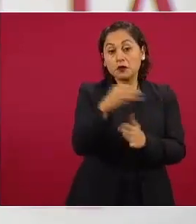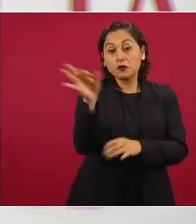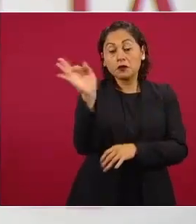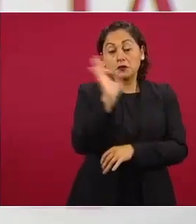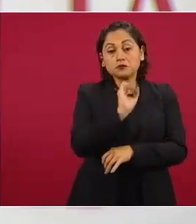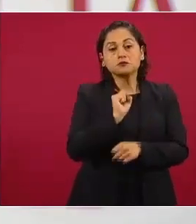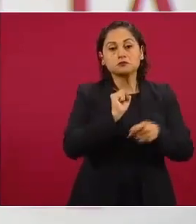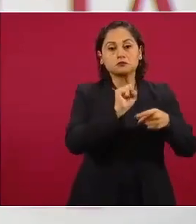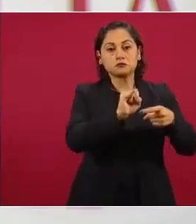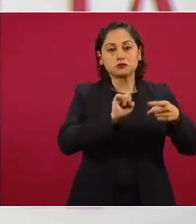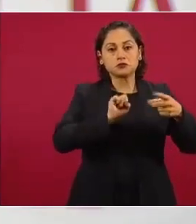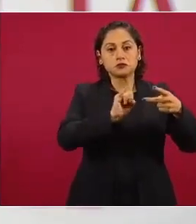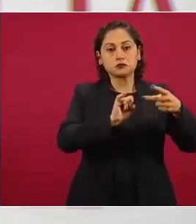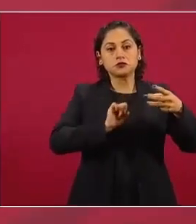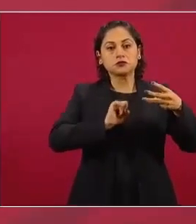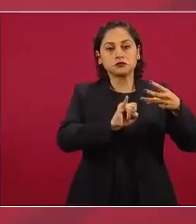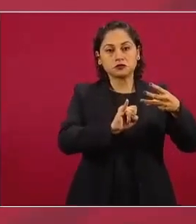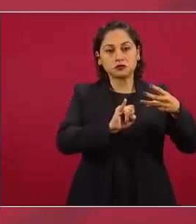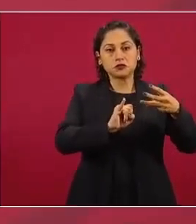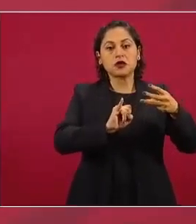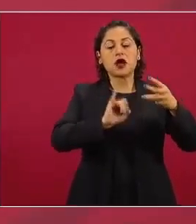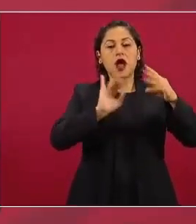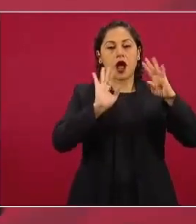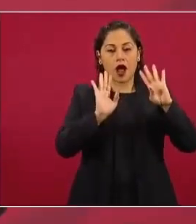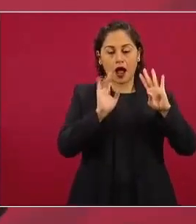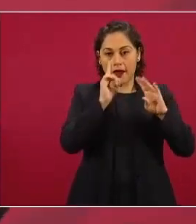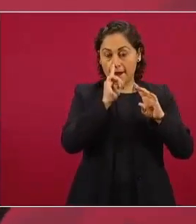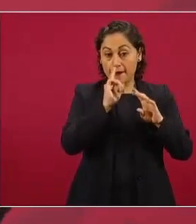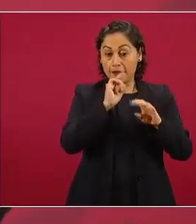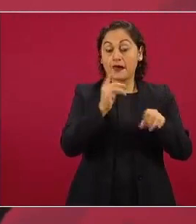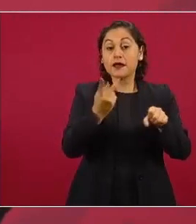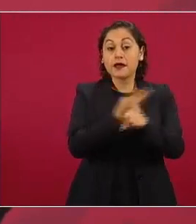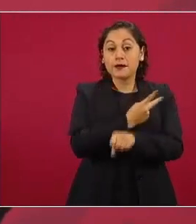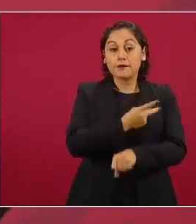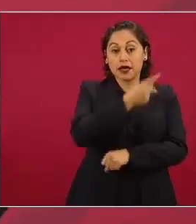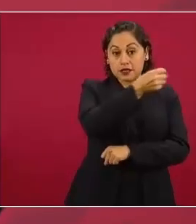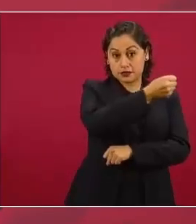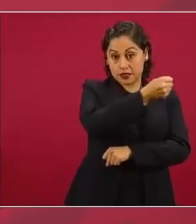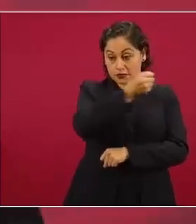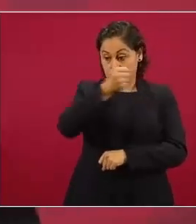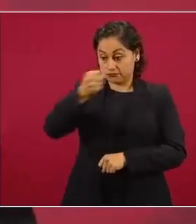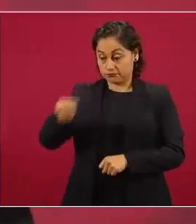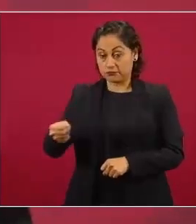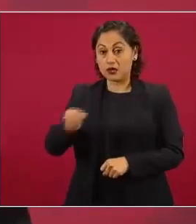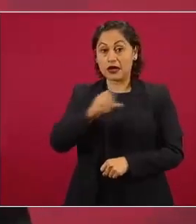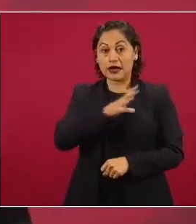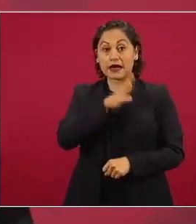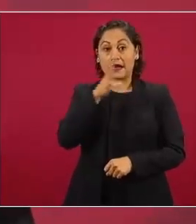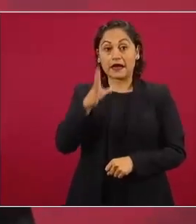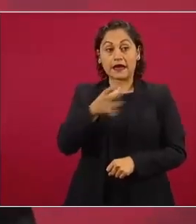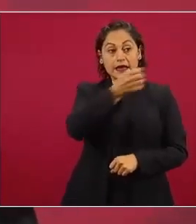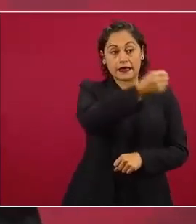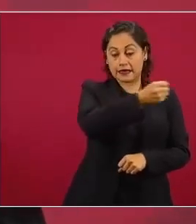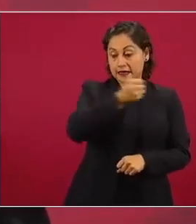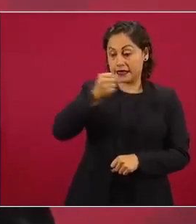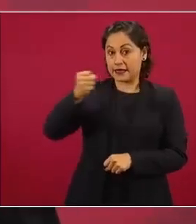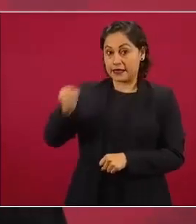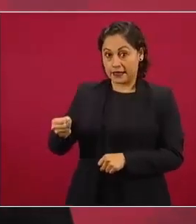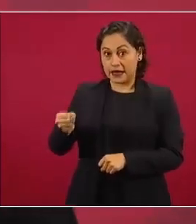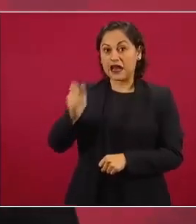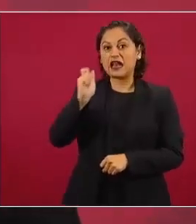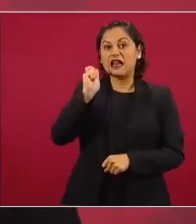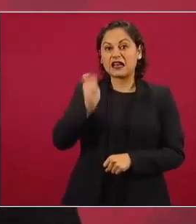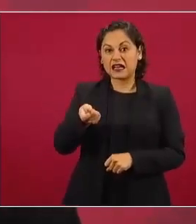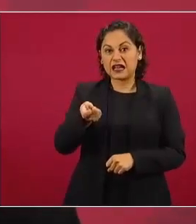lo que procede es que el general Cienfuegos sea trasladado a México pero no en calidad de detenido porque han sido